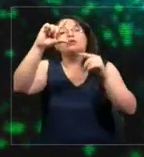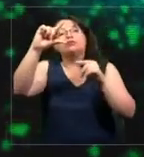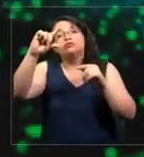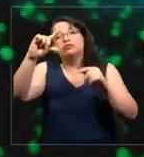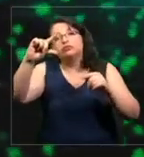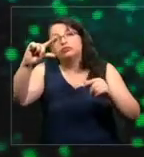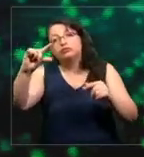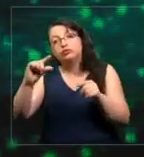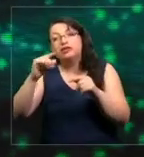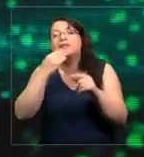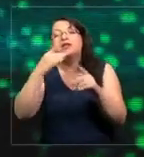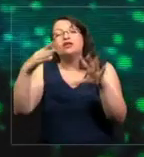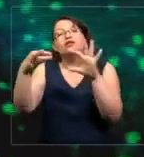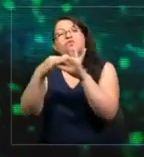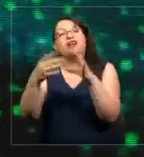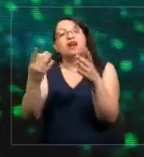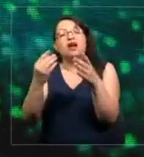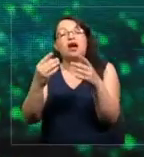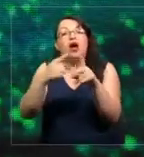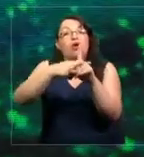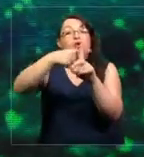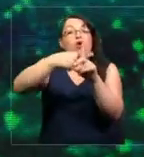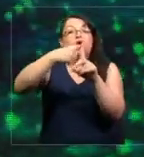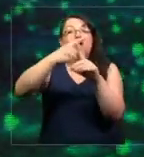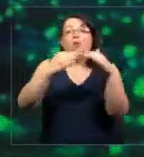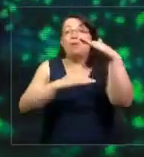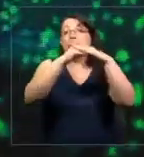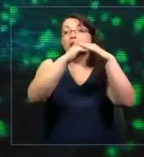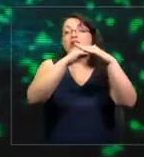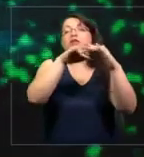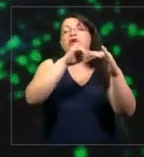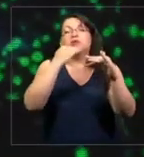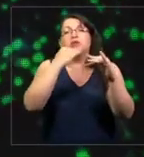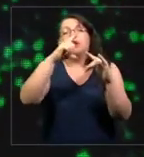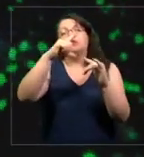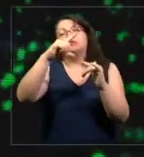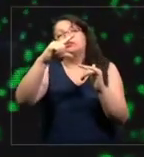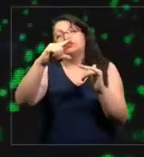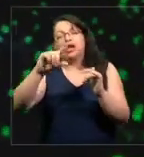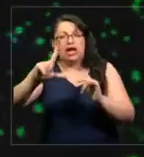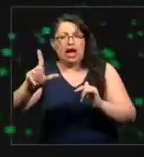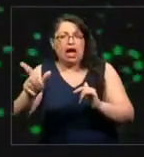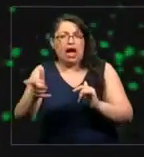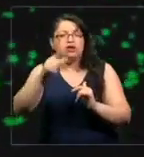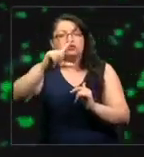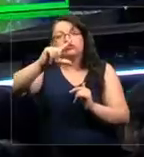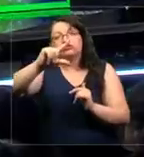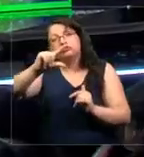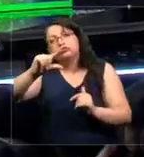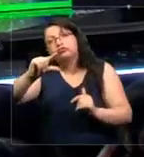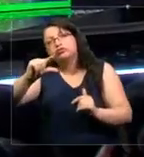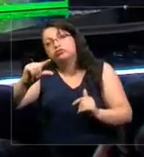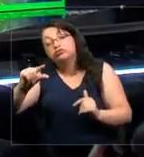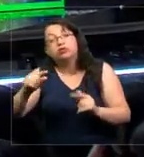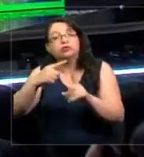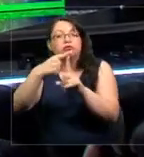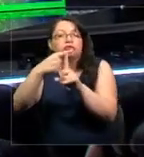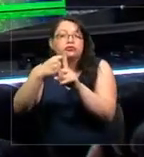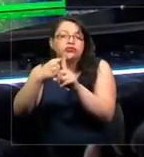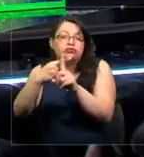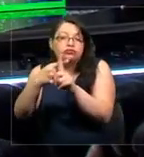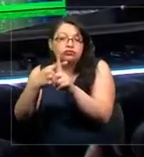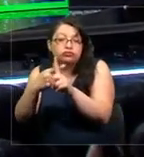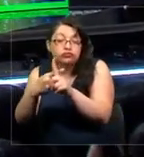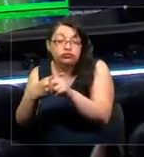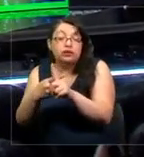está asociado a un máximo de temperatura que después lentamente está bajando. Ahora, si nosotros en realidad ahora